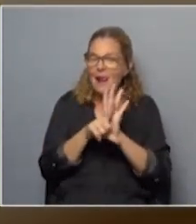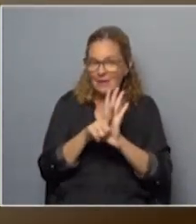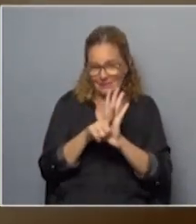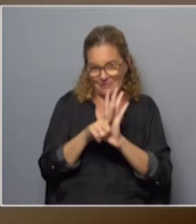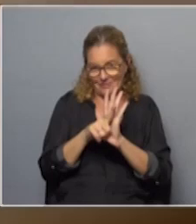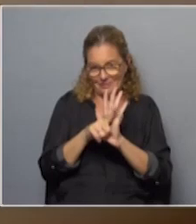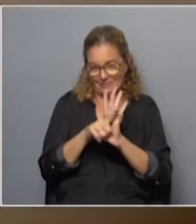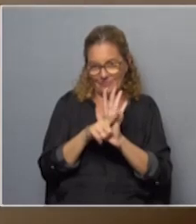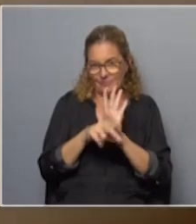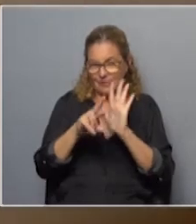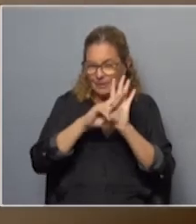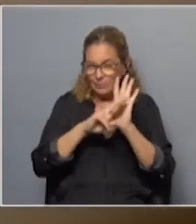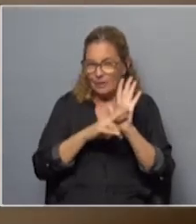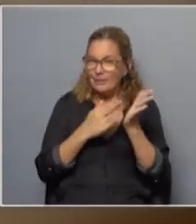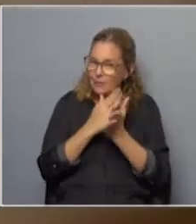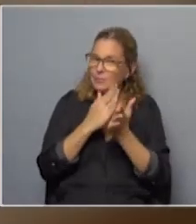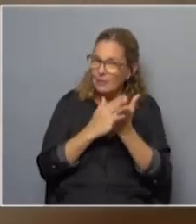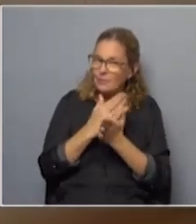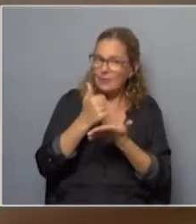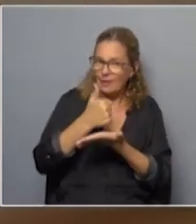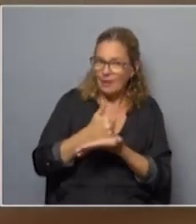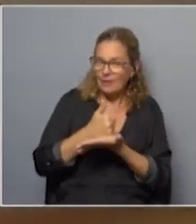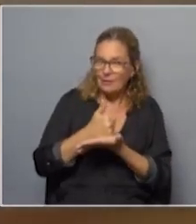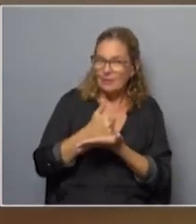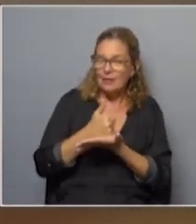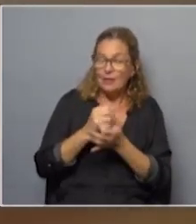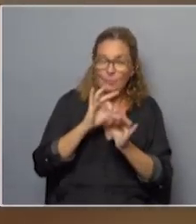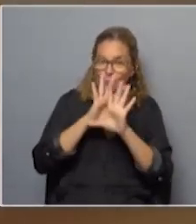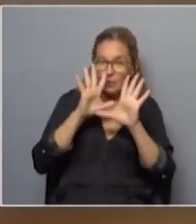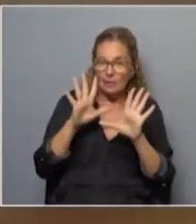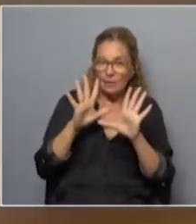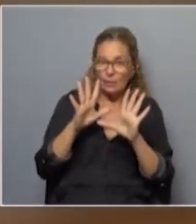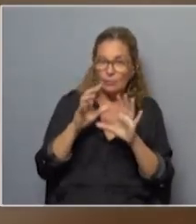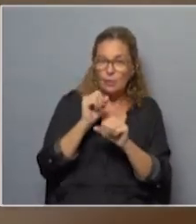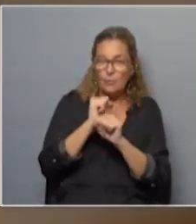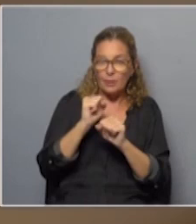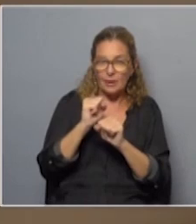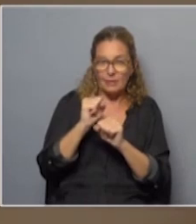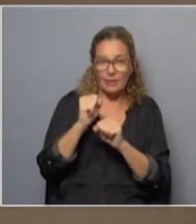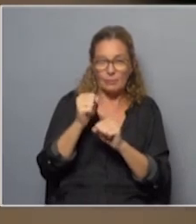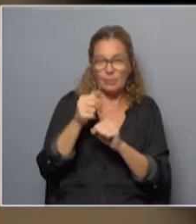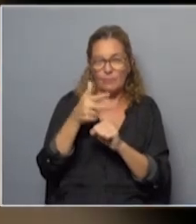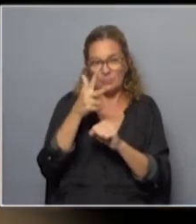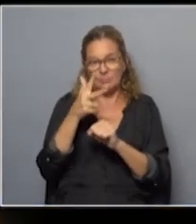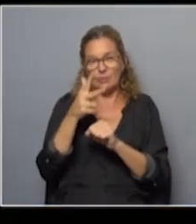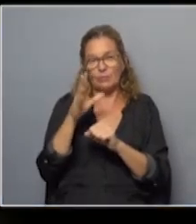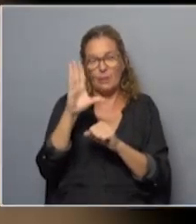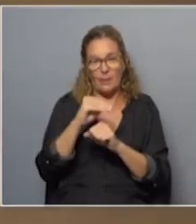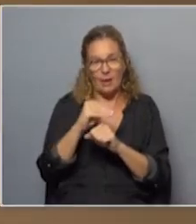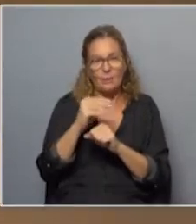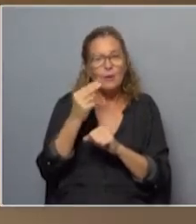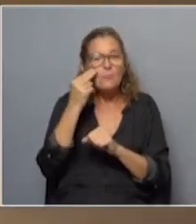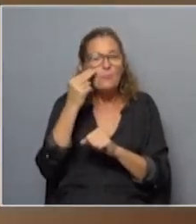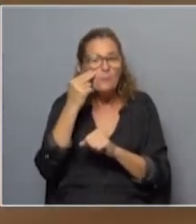o sea que siempre se usen los procedimientos y que quede bien claro cuando se prende y cuando se apaga la cámara porque el